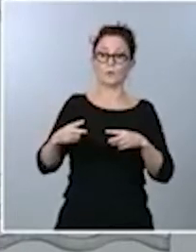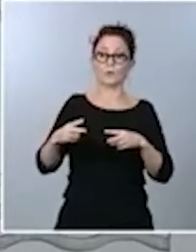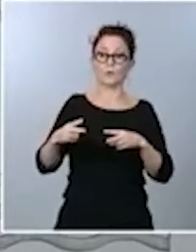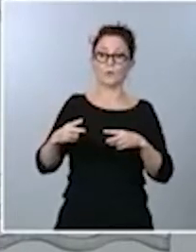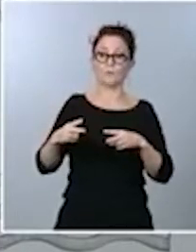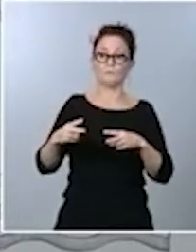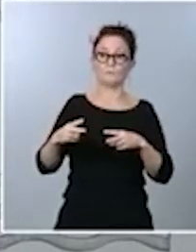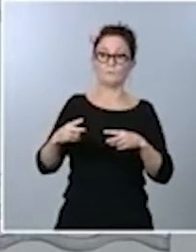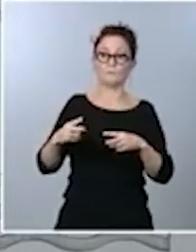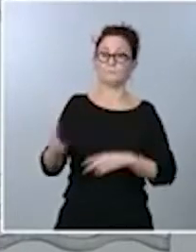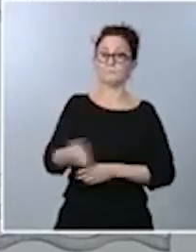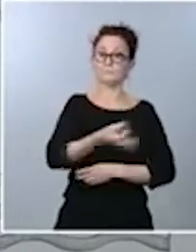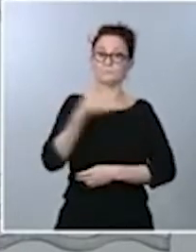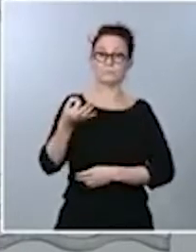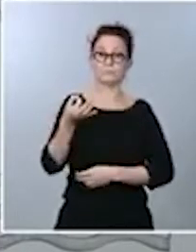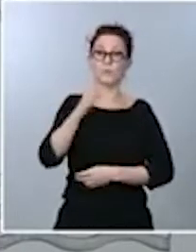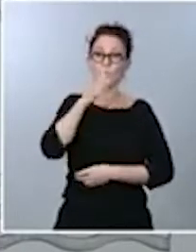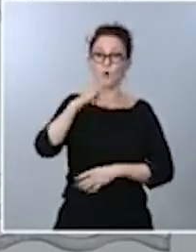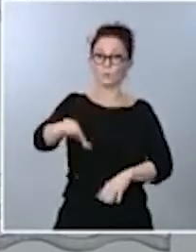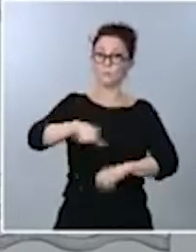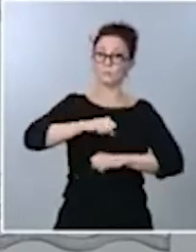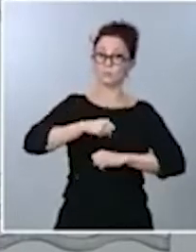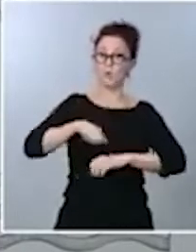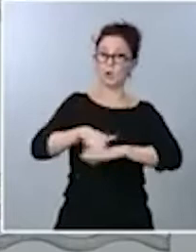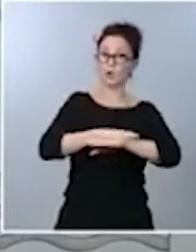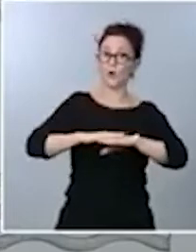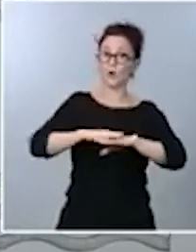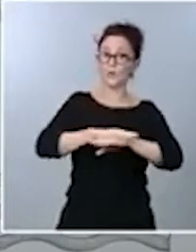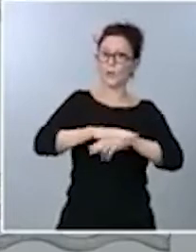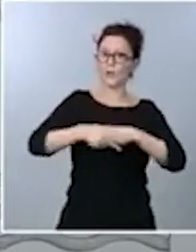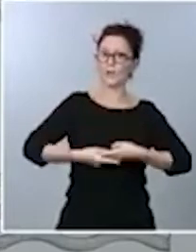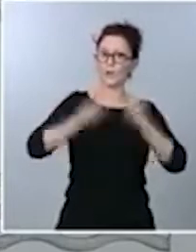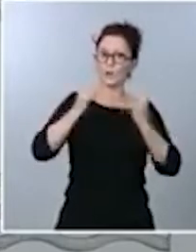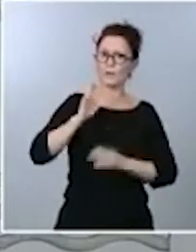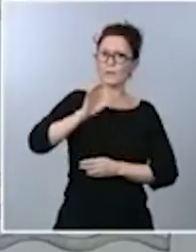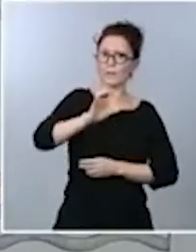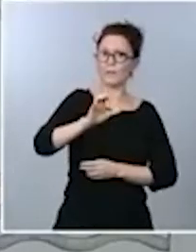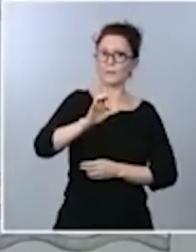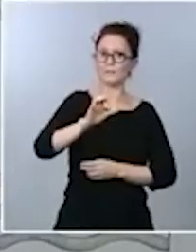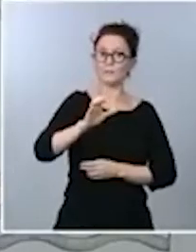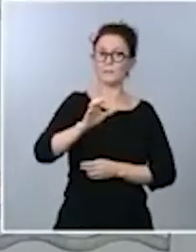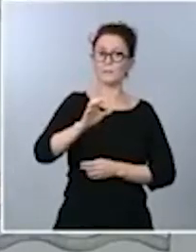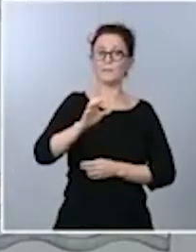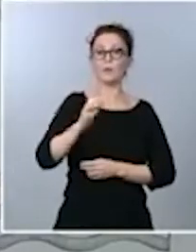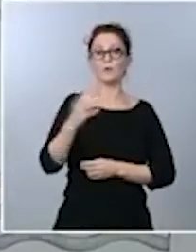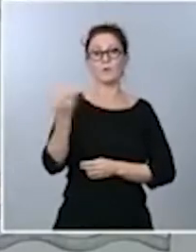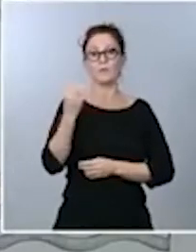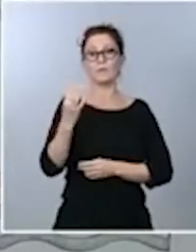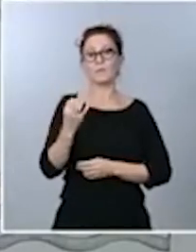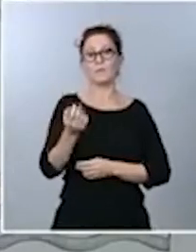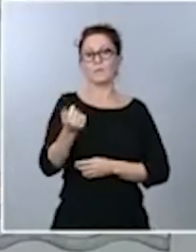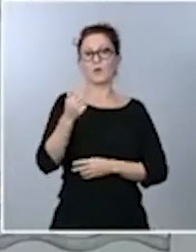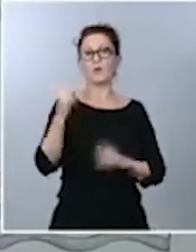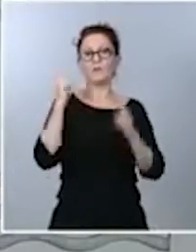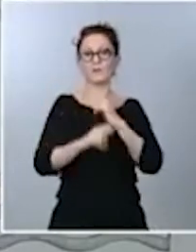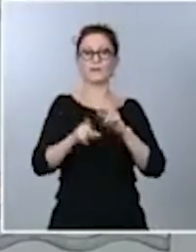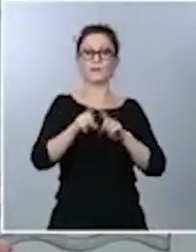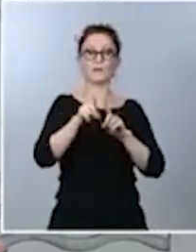en nuestro país y que no esté al quite de lo que sale por la mañana si se ha publicado un tuit por parte del señor